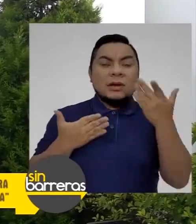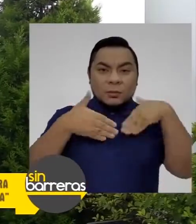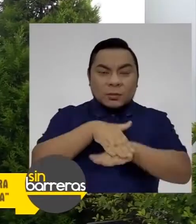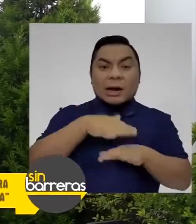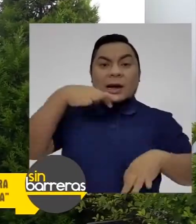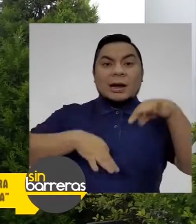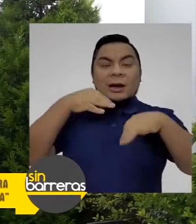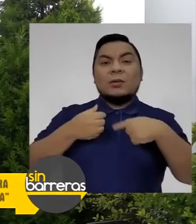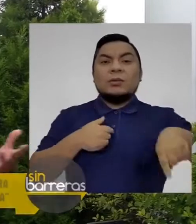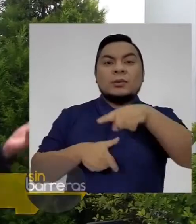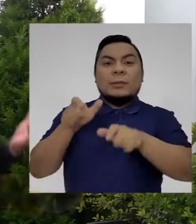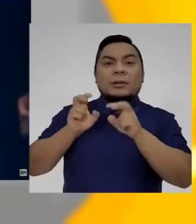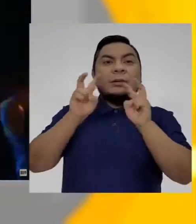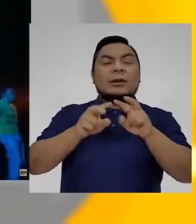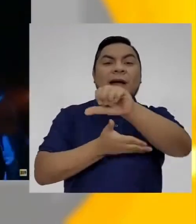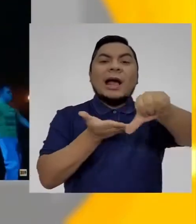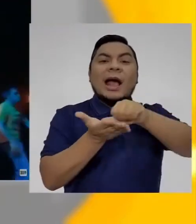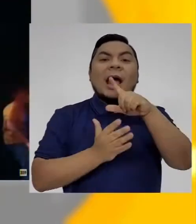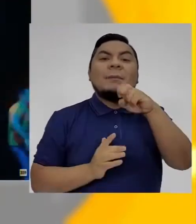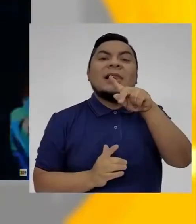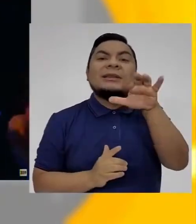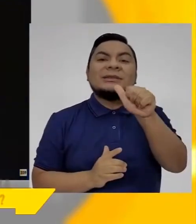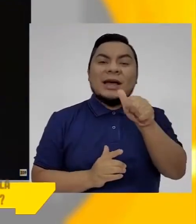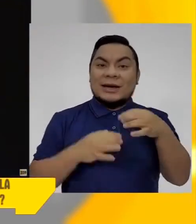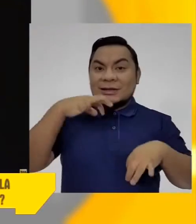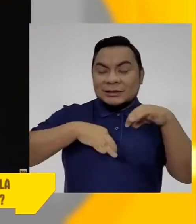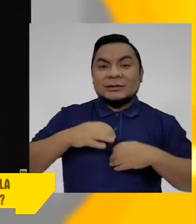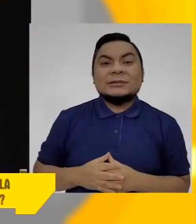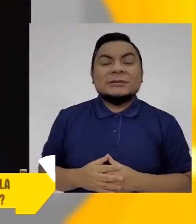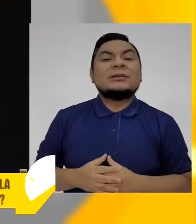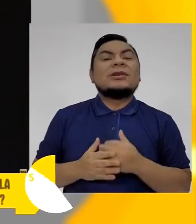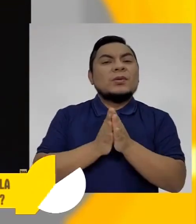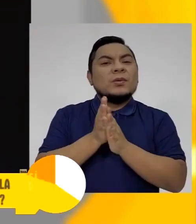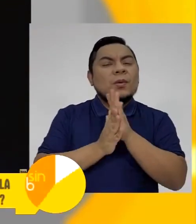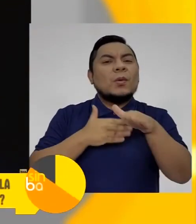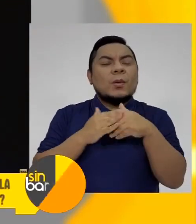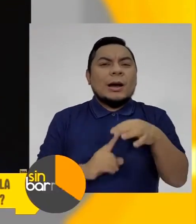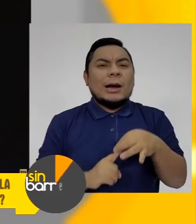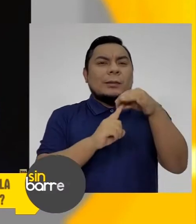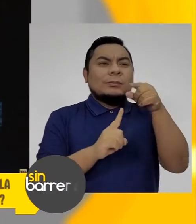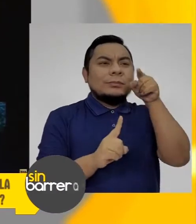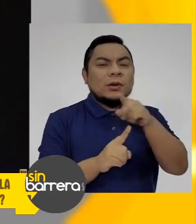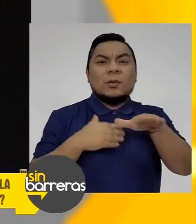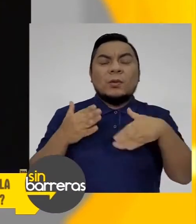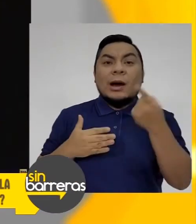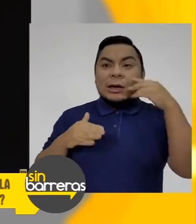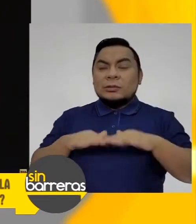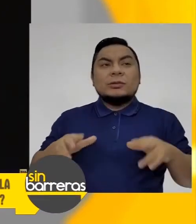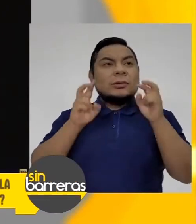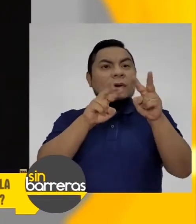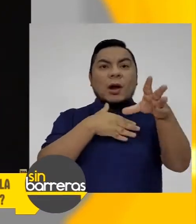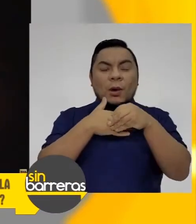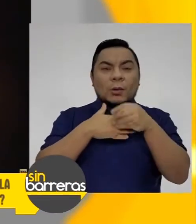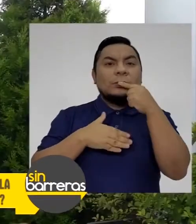de entrar a una obra hecha por el Teatro de la Plaza, que iba a ser además tratada en un proceso colectivo, largo, con otros siete